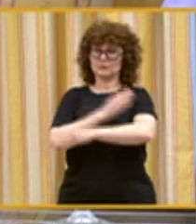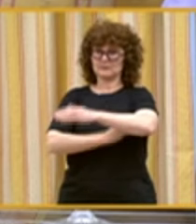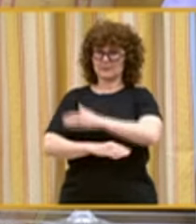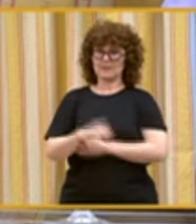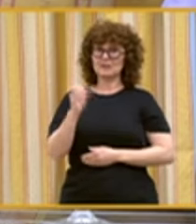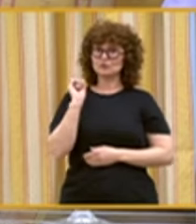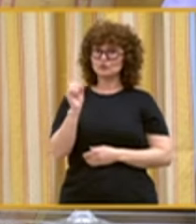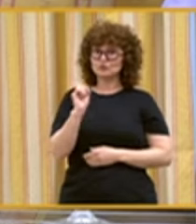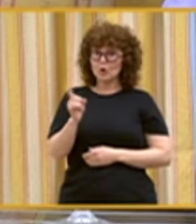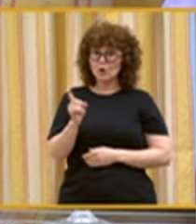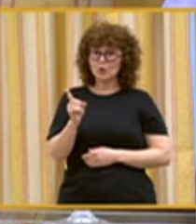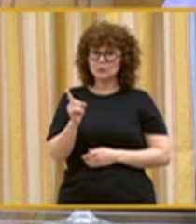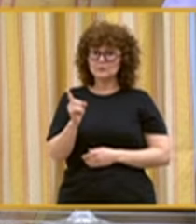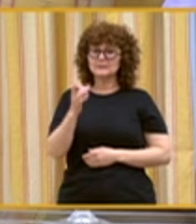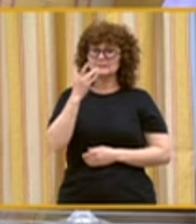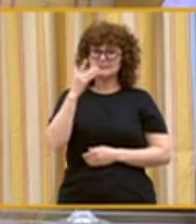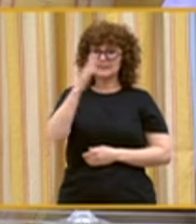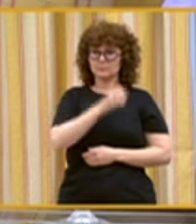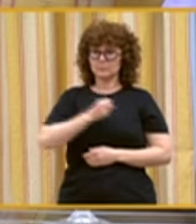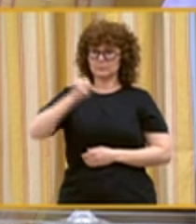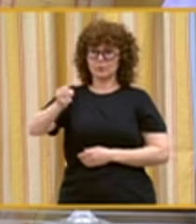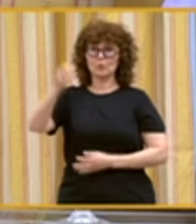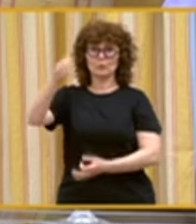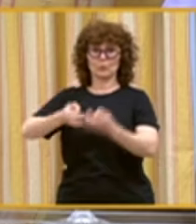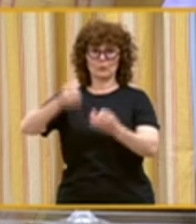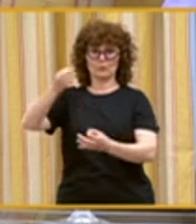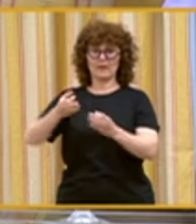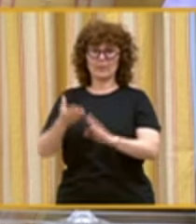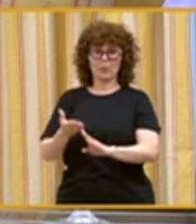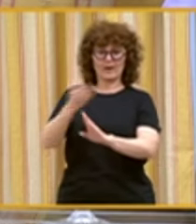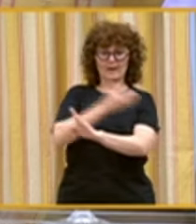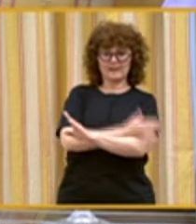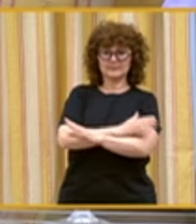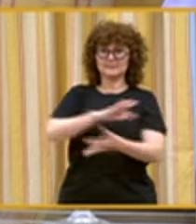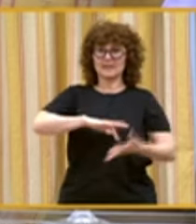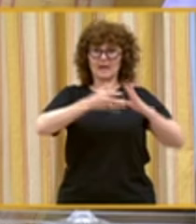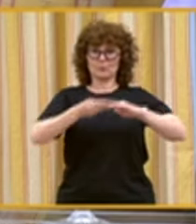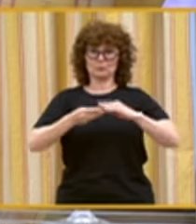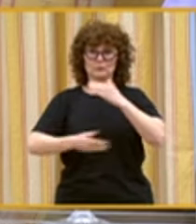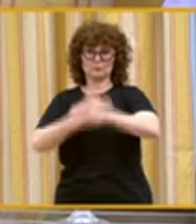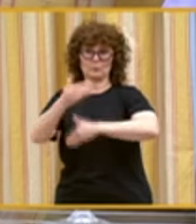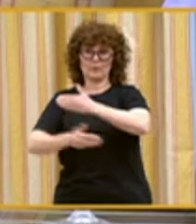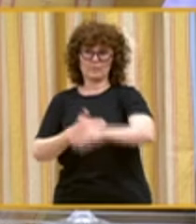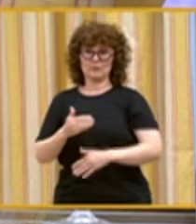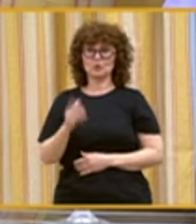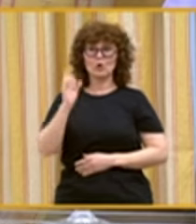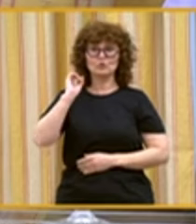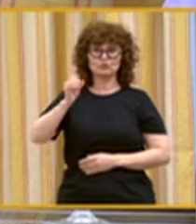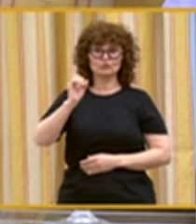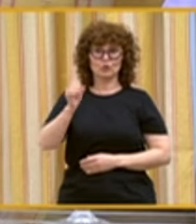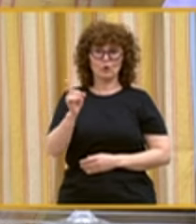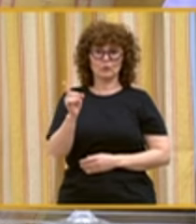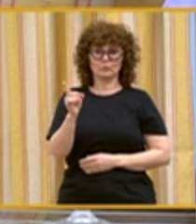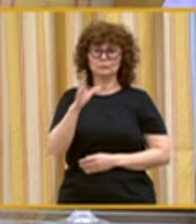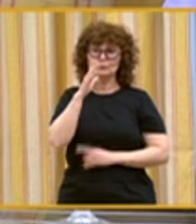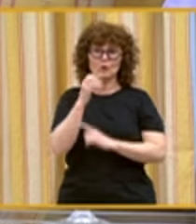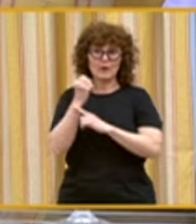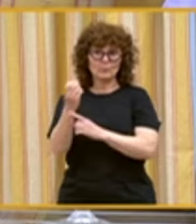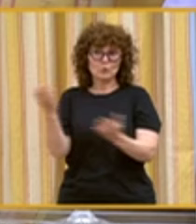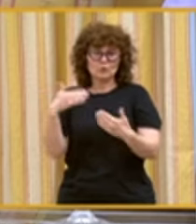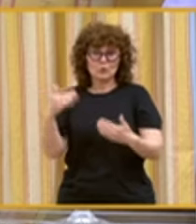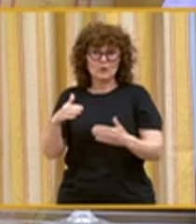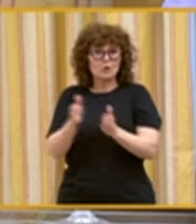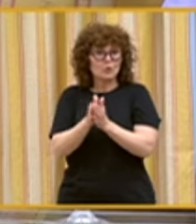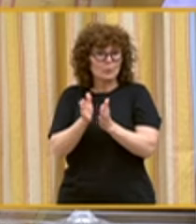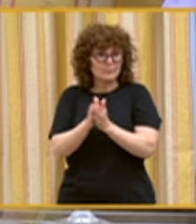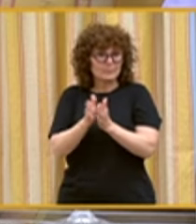juzgadas se le habían aplicado ajustes de procedimiento por no tener esos apoyos. Compañeros